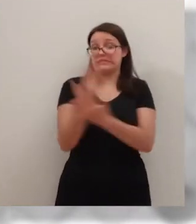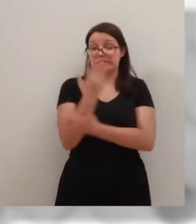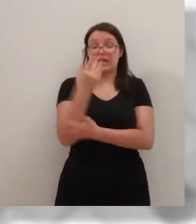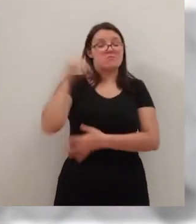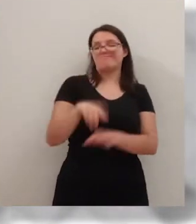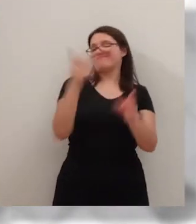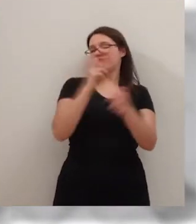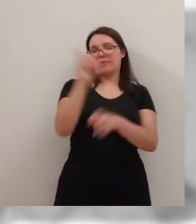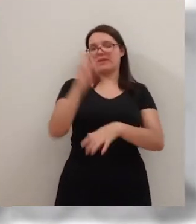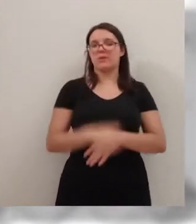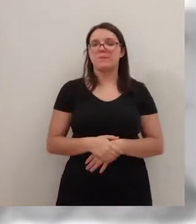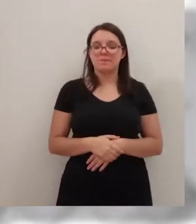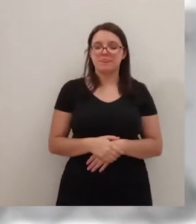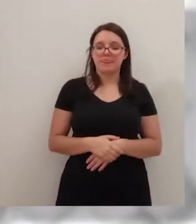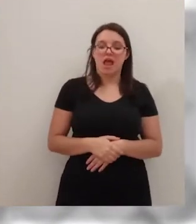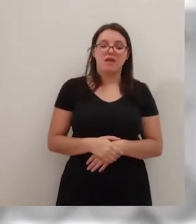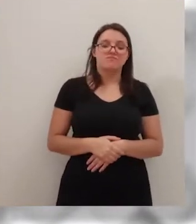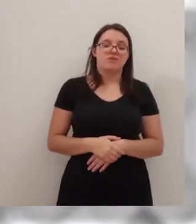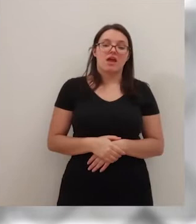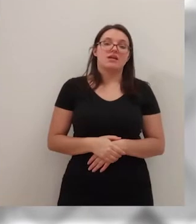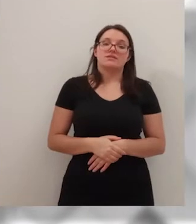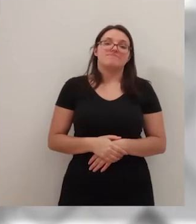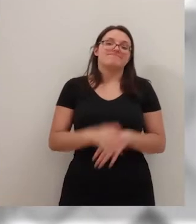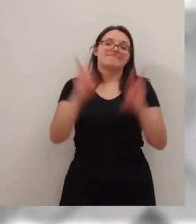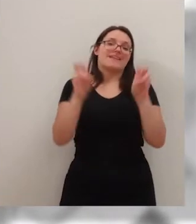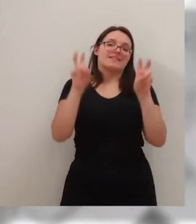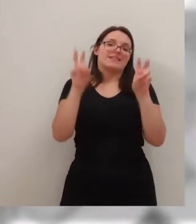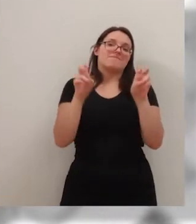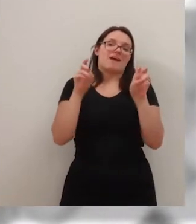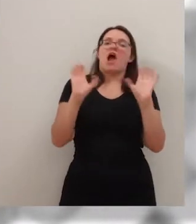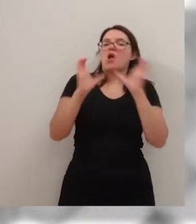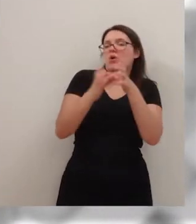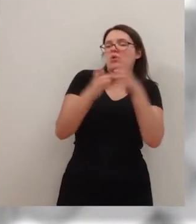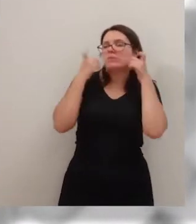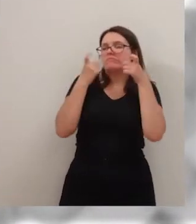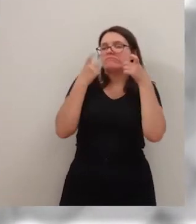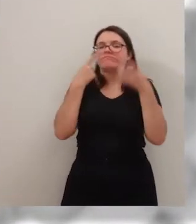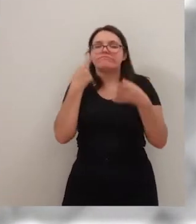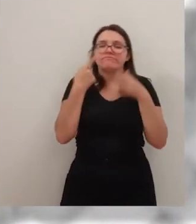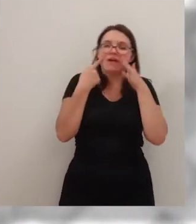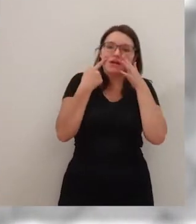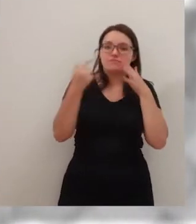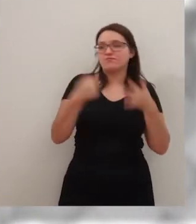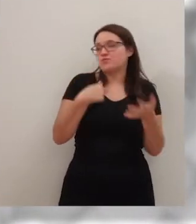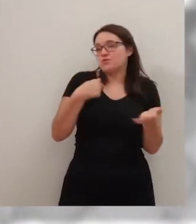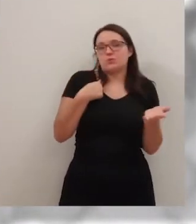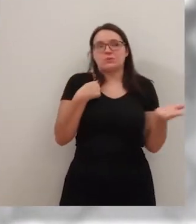hoy no está. ¿A que no va a estar? No, eso es el club, es un tema que está llevando el club y ellos